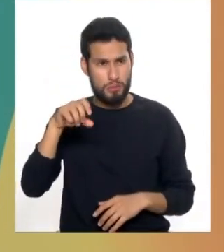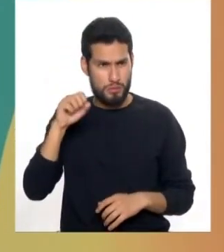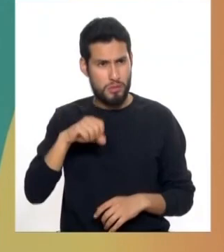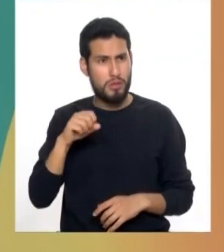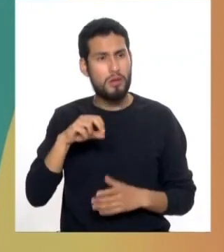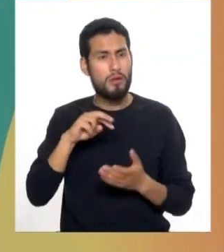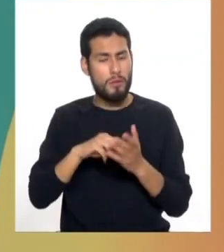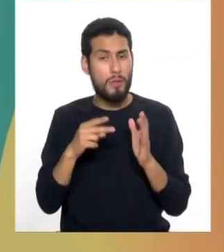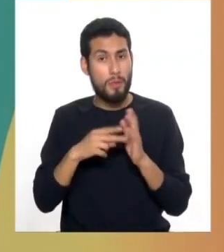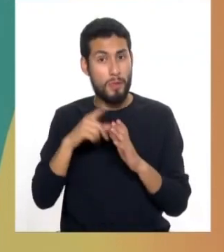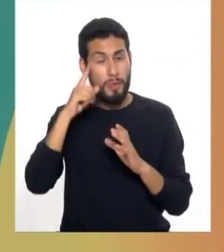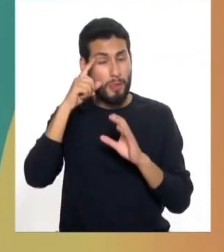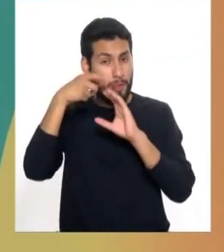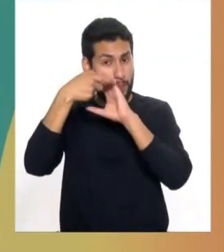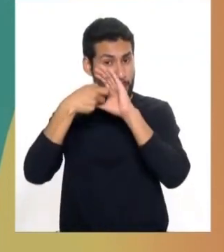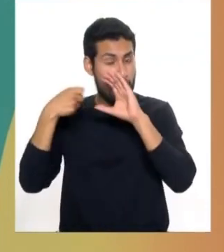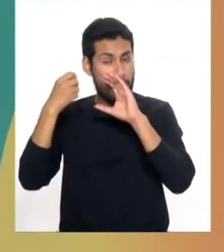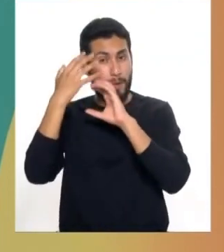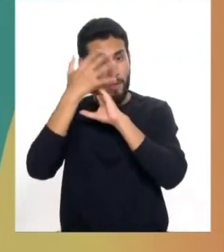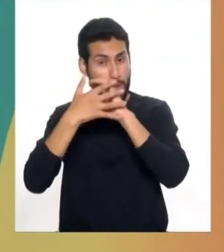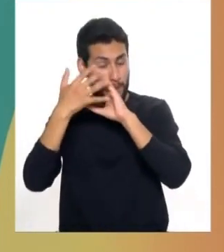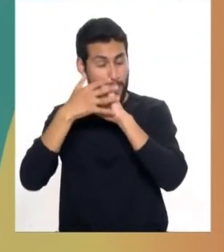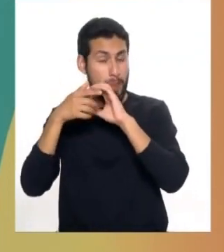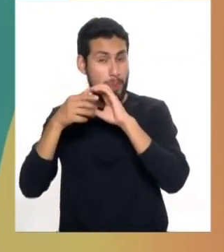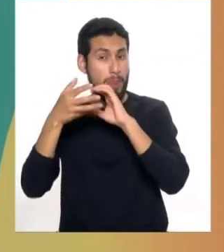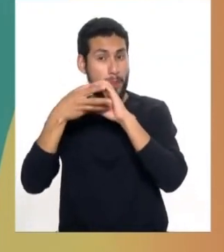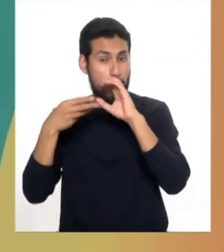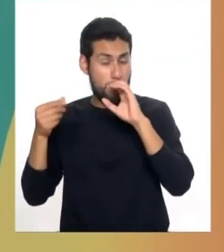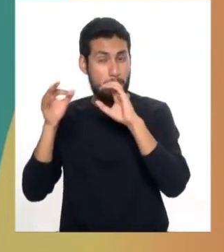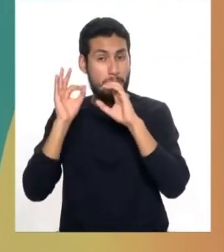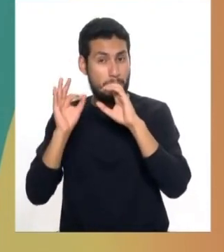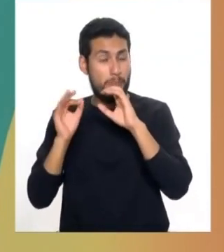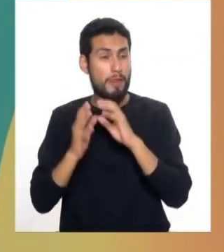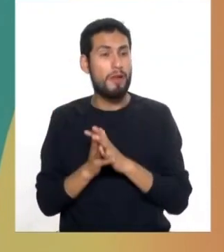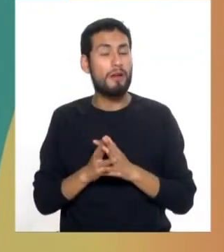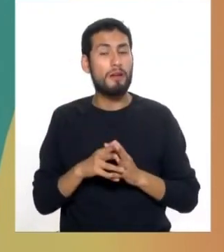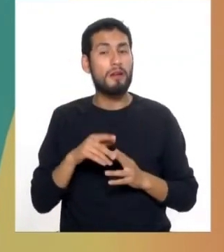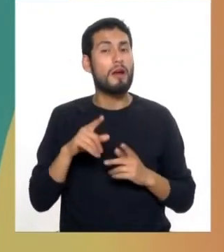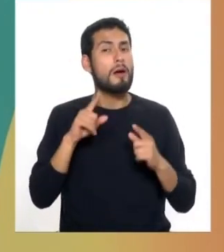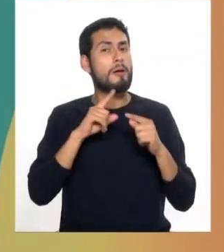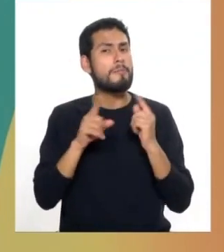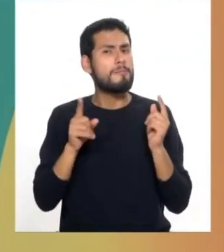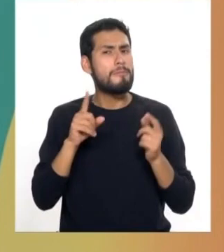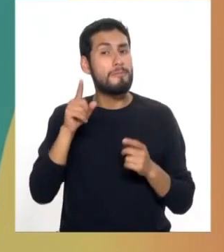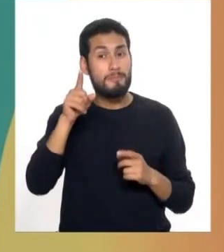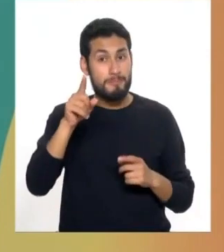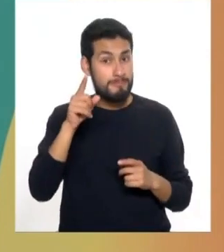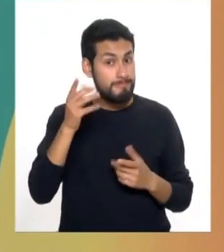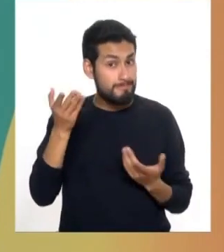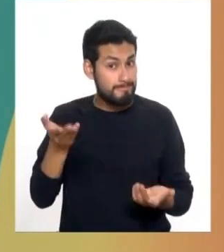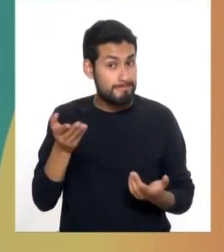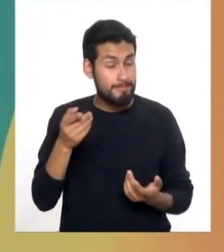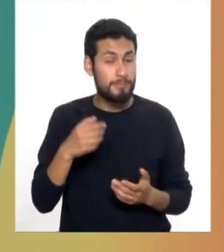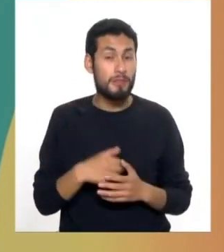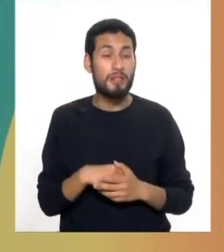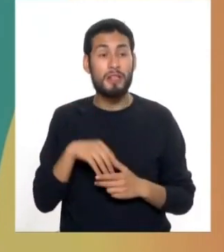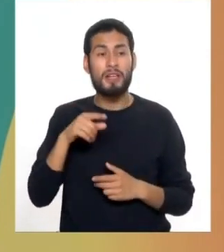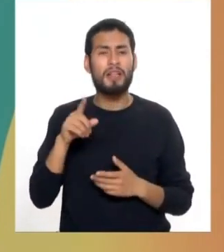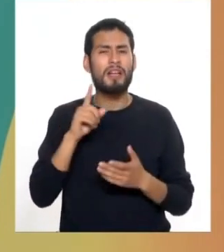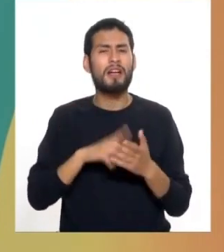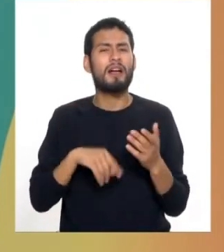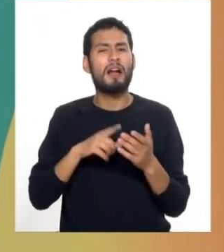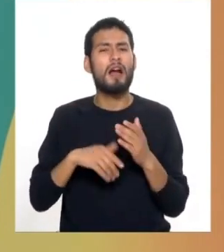quitar el cristalino, operarle la catarata que han hecho muy bien en el caso de Saúl, pero se tiene que saber qué salud